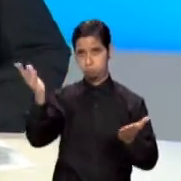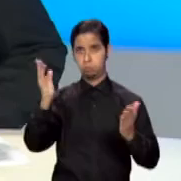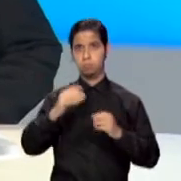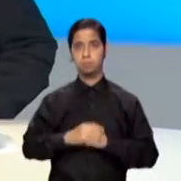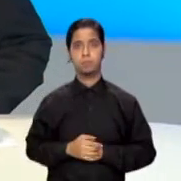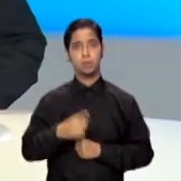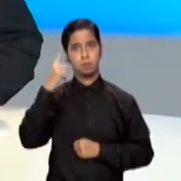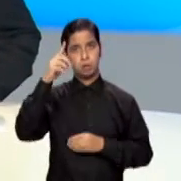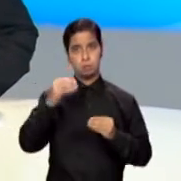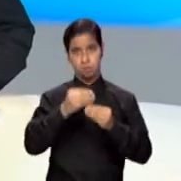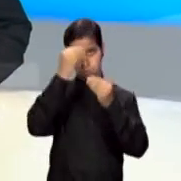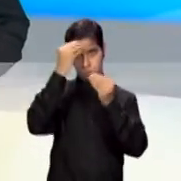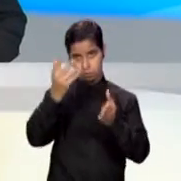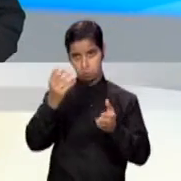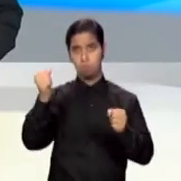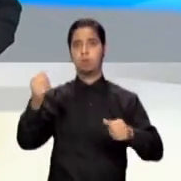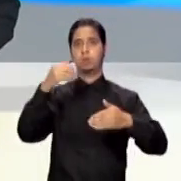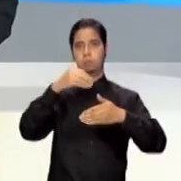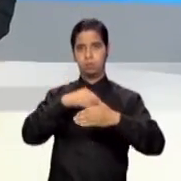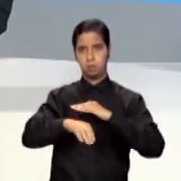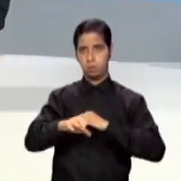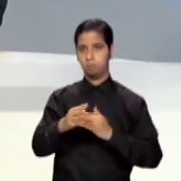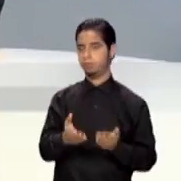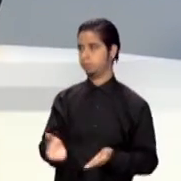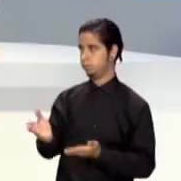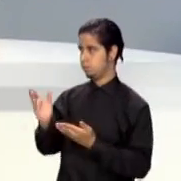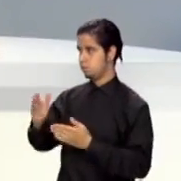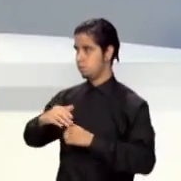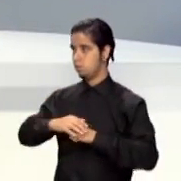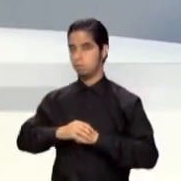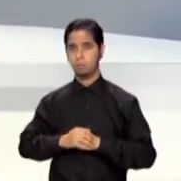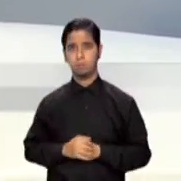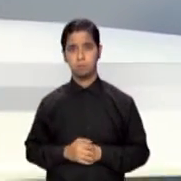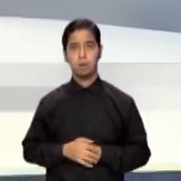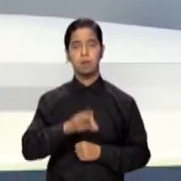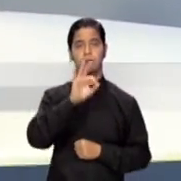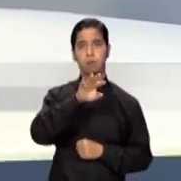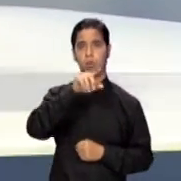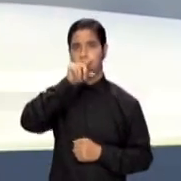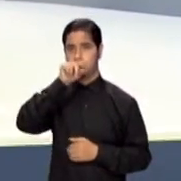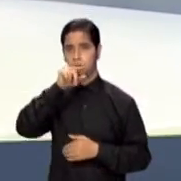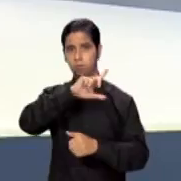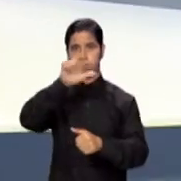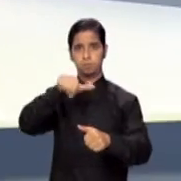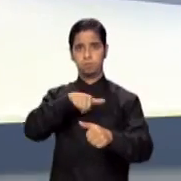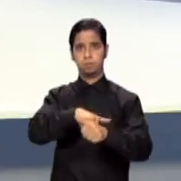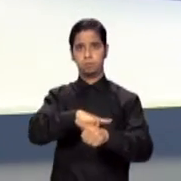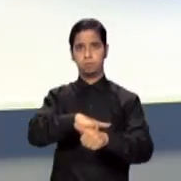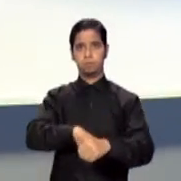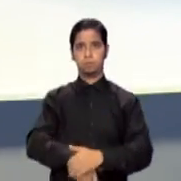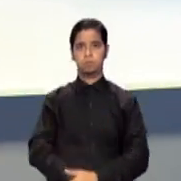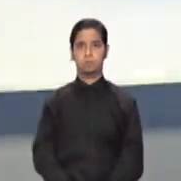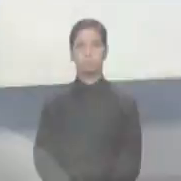estas y otras noticias, visite nuestra página wpr.pr y síganos en nuestras redes en Facebook y Twitter.